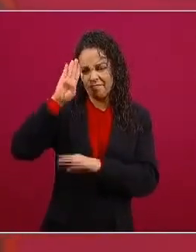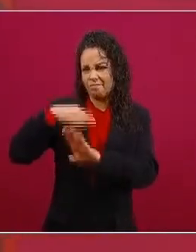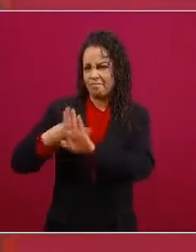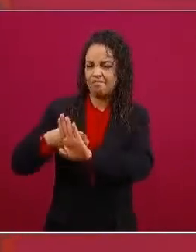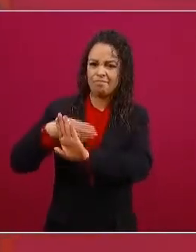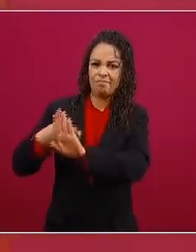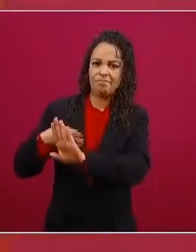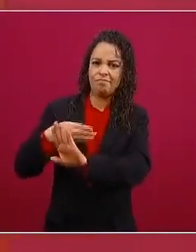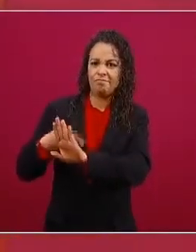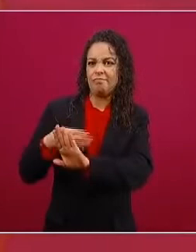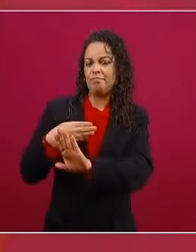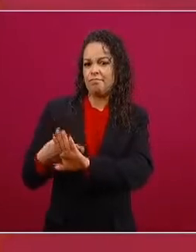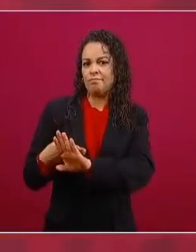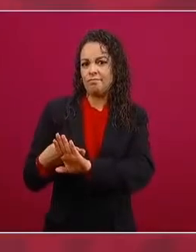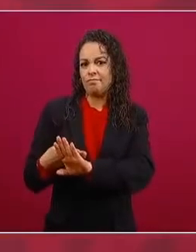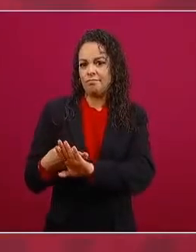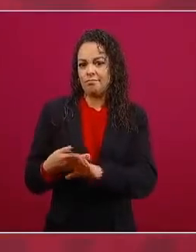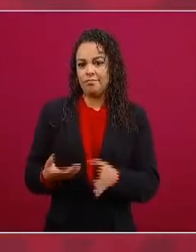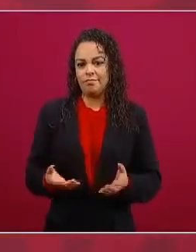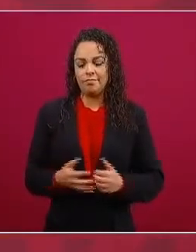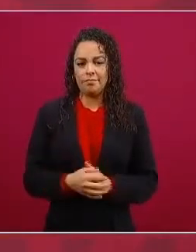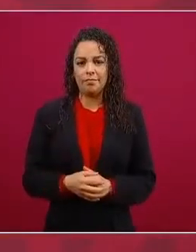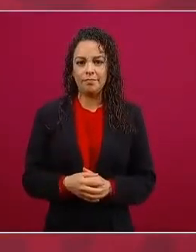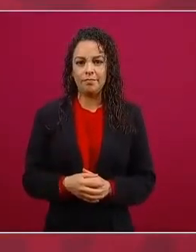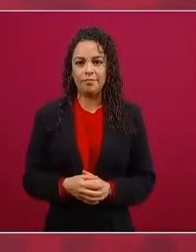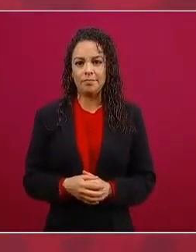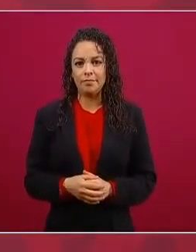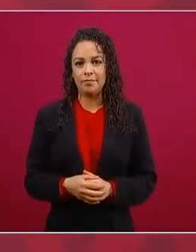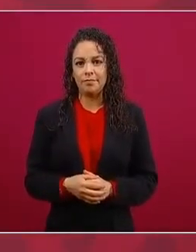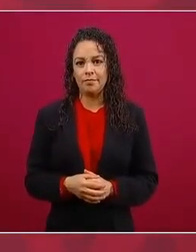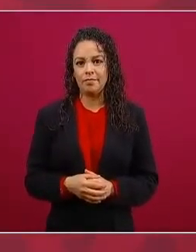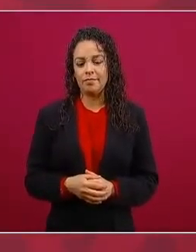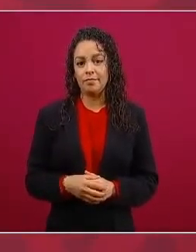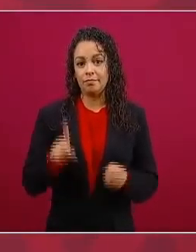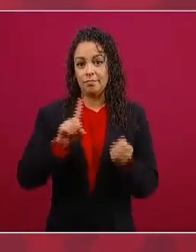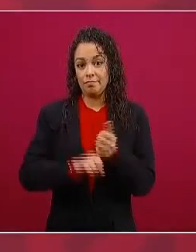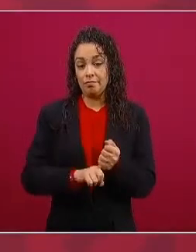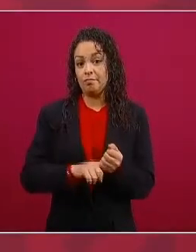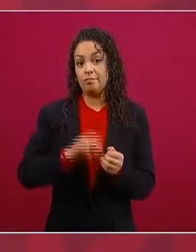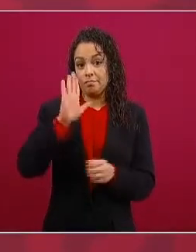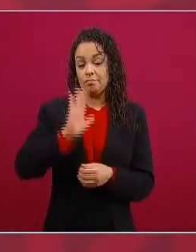así de manera discriminatoria